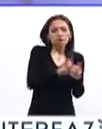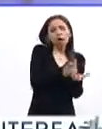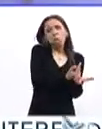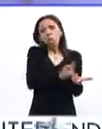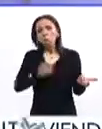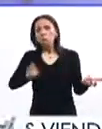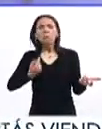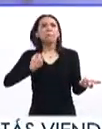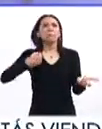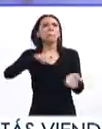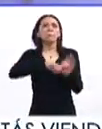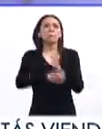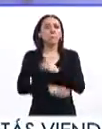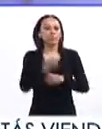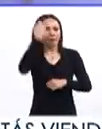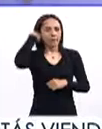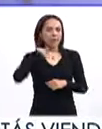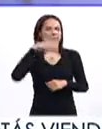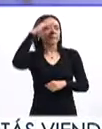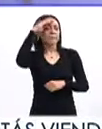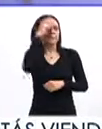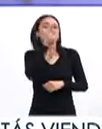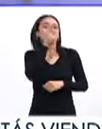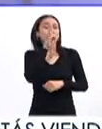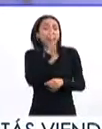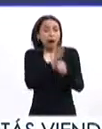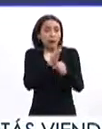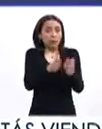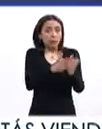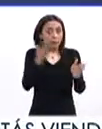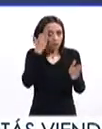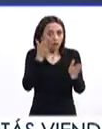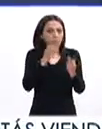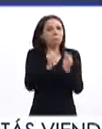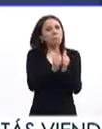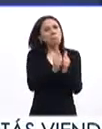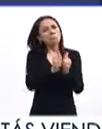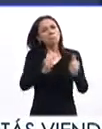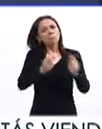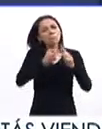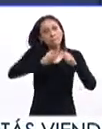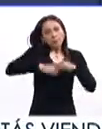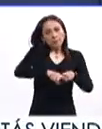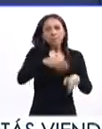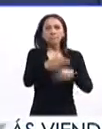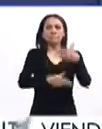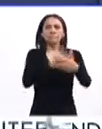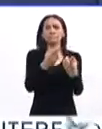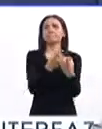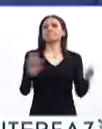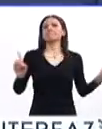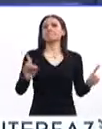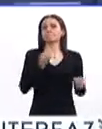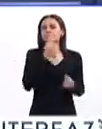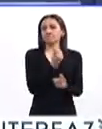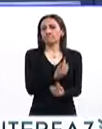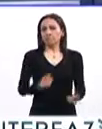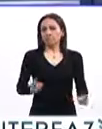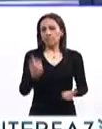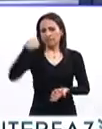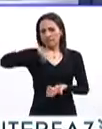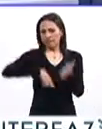papás que durante estas épocas empiezan a tener una separación, un divorcio y también los niños pueden presentar este tipo de